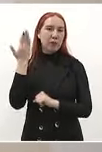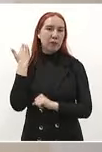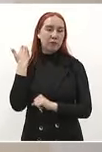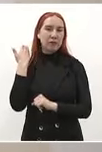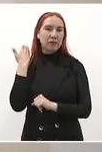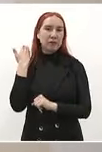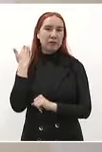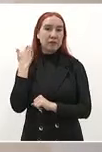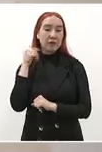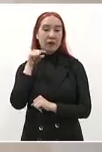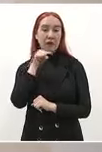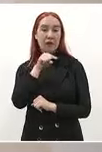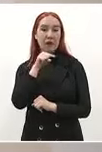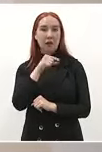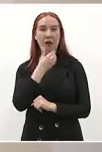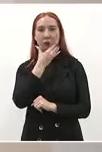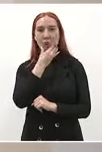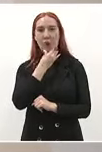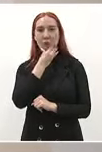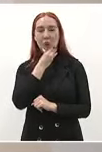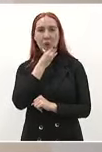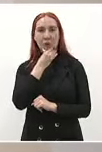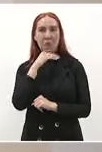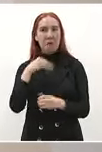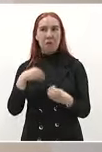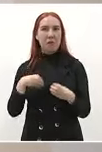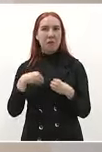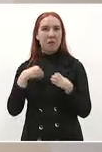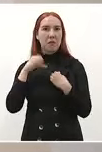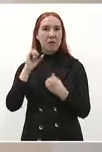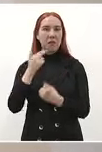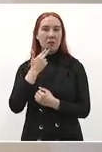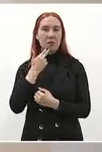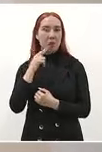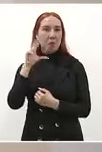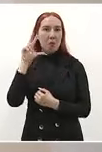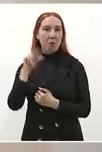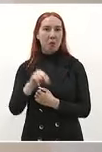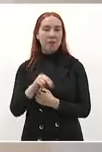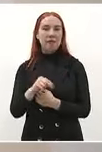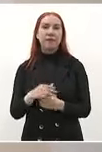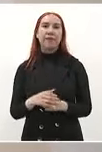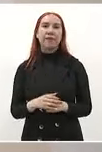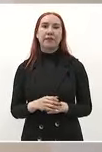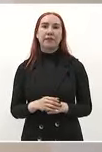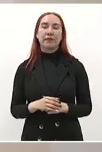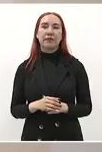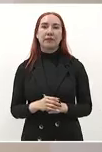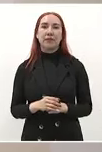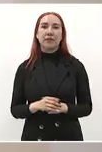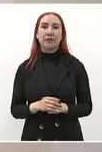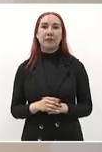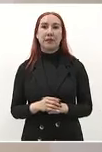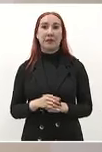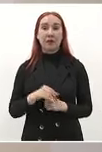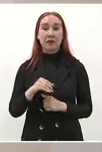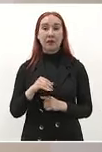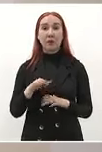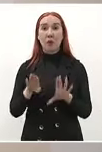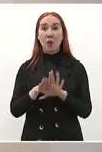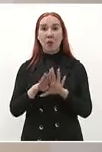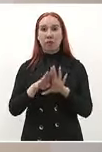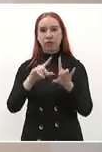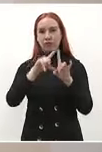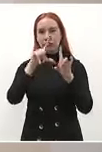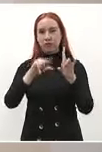Terrazas no era de Chihuahua estoy hablando del estado con más territorio en el